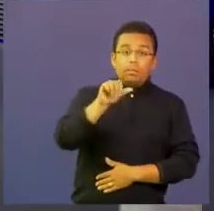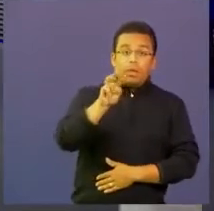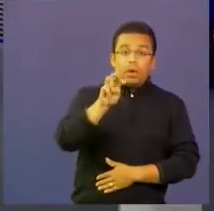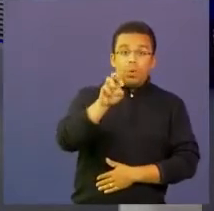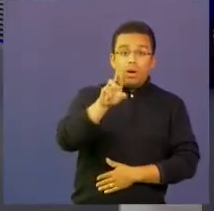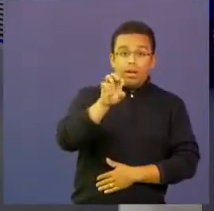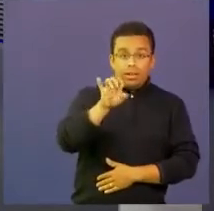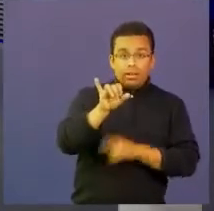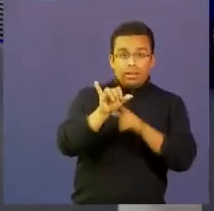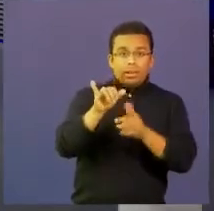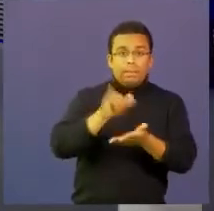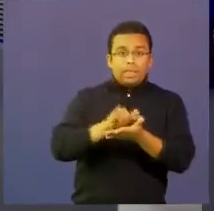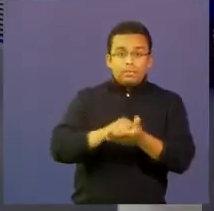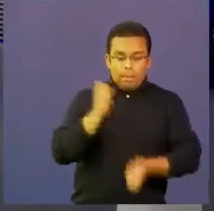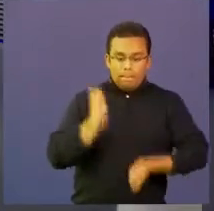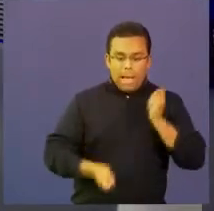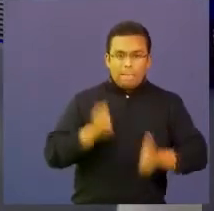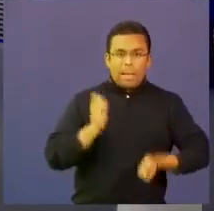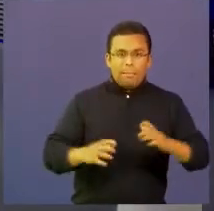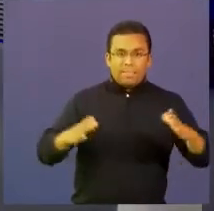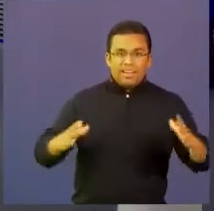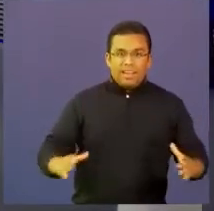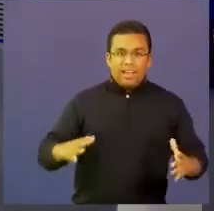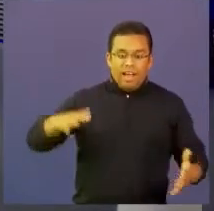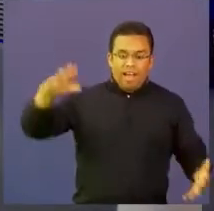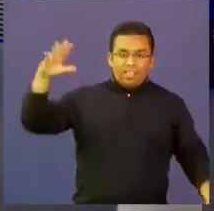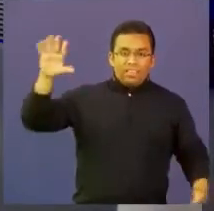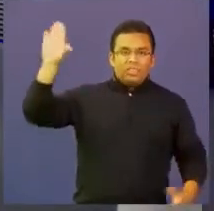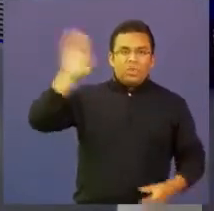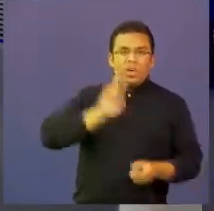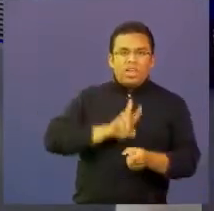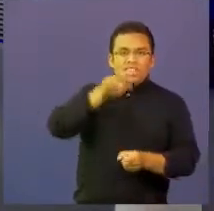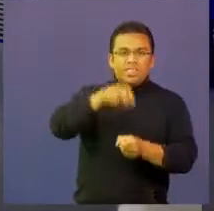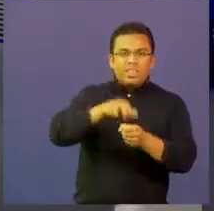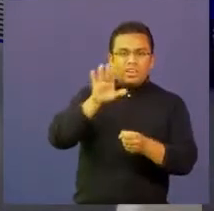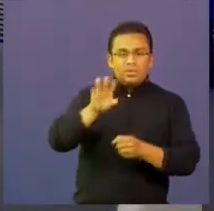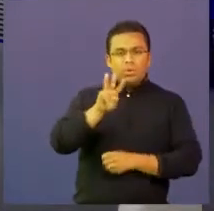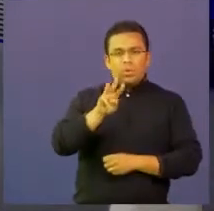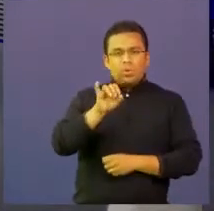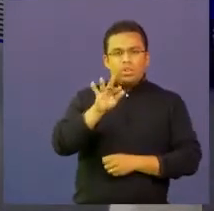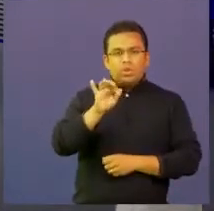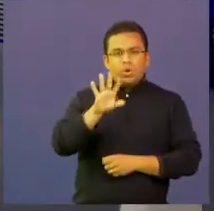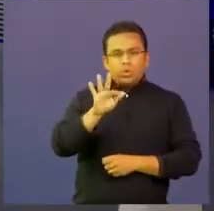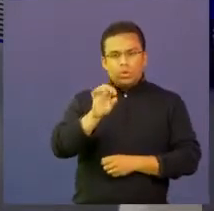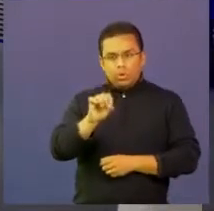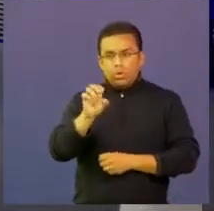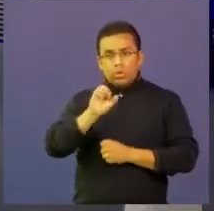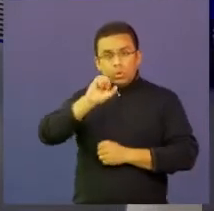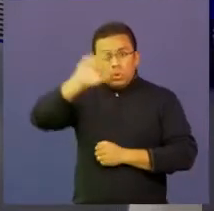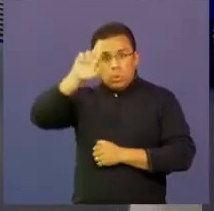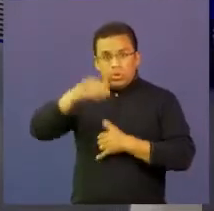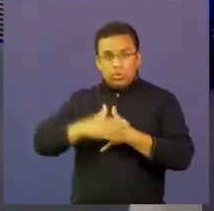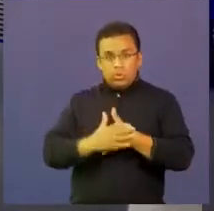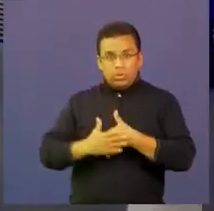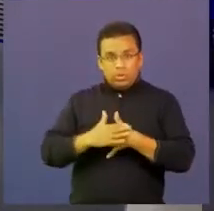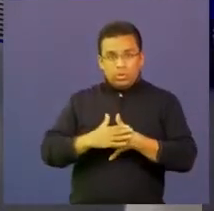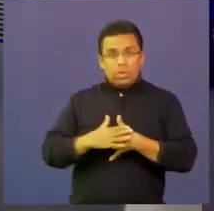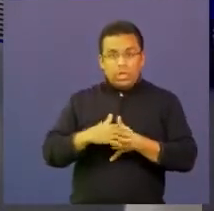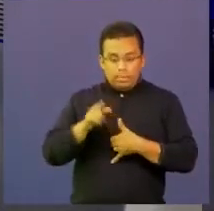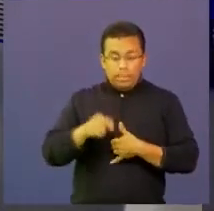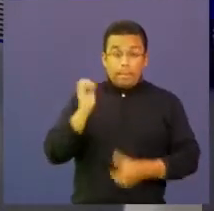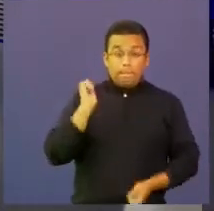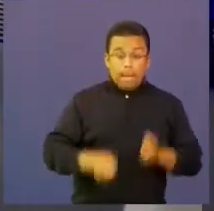Maguaré es un gran tambor de las comunidades indígenas, Huitoto, Boras, del sur del país, y allí ese